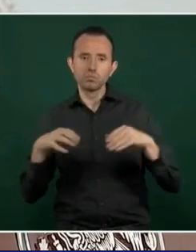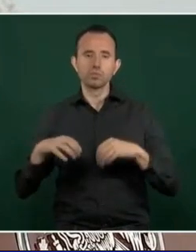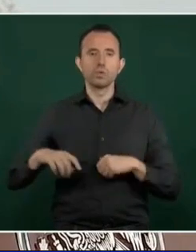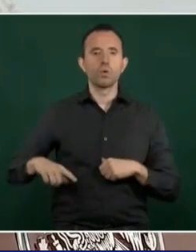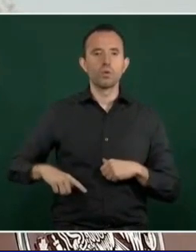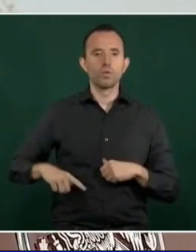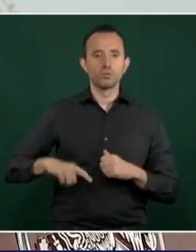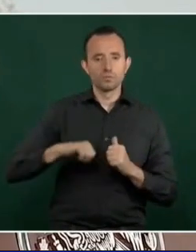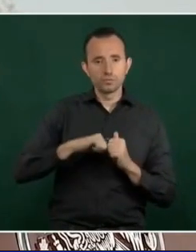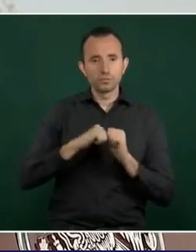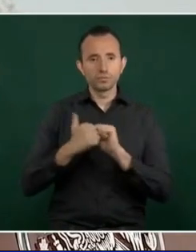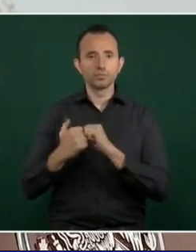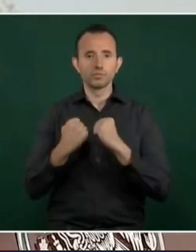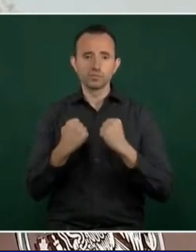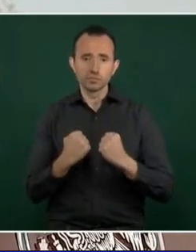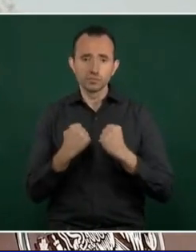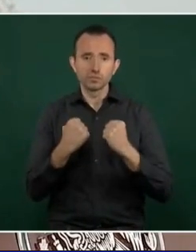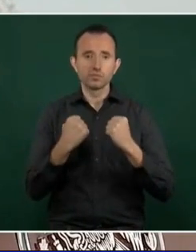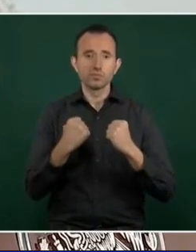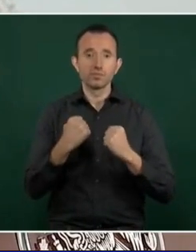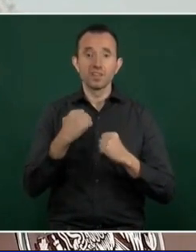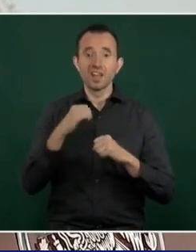y castigar a los responsables.